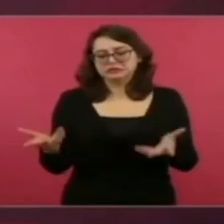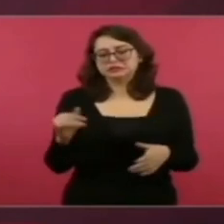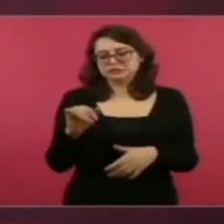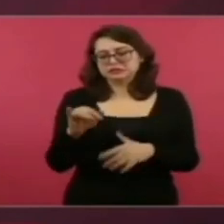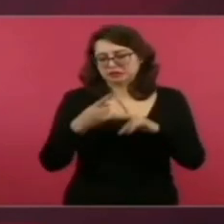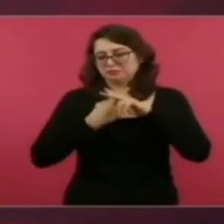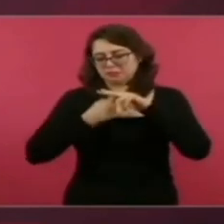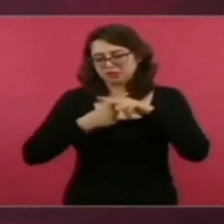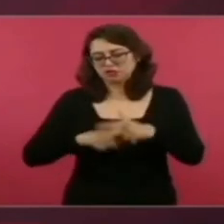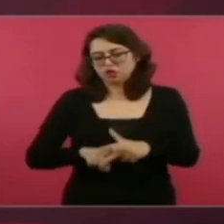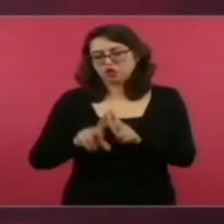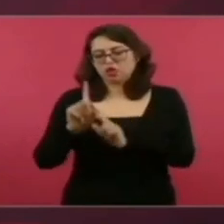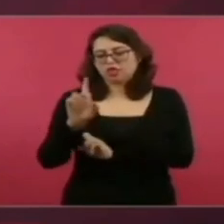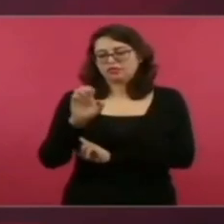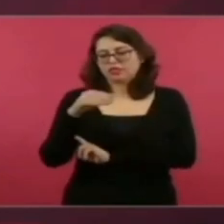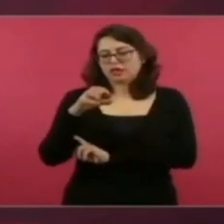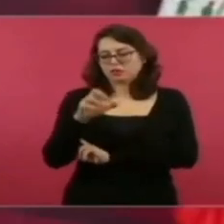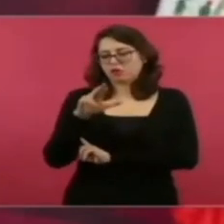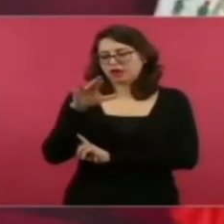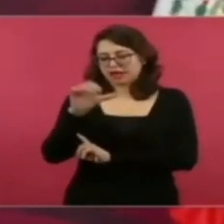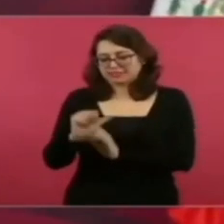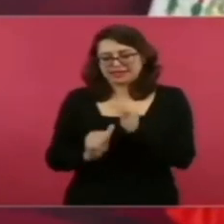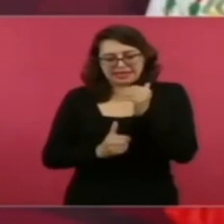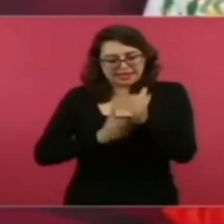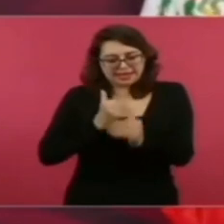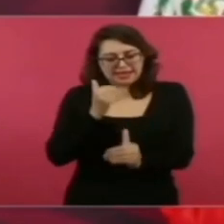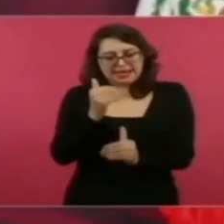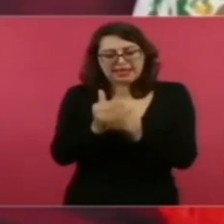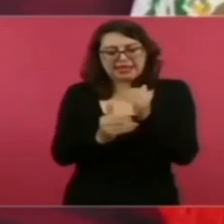Pero ¿cuánto tardó eso?